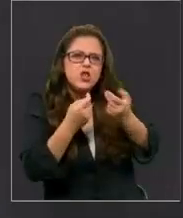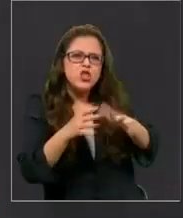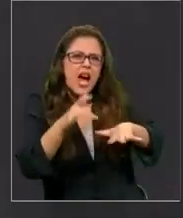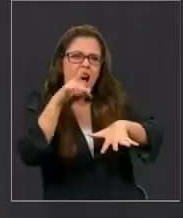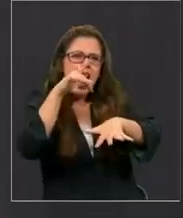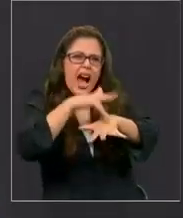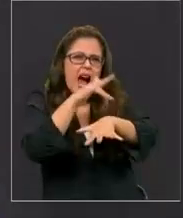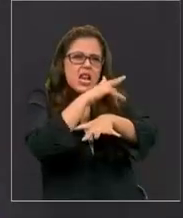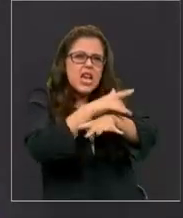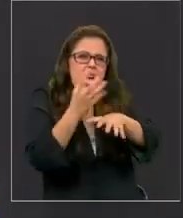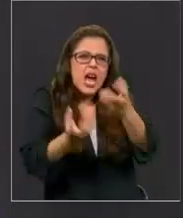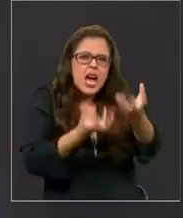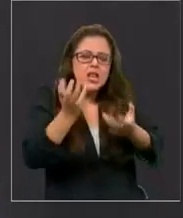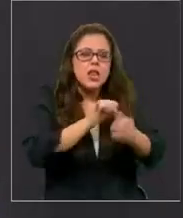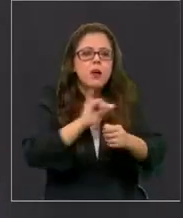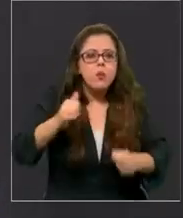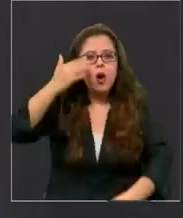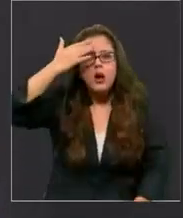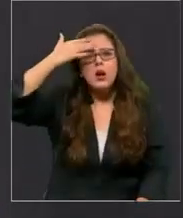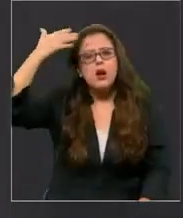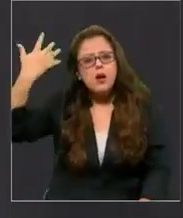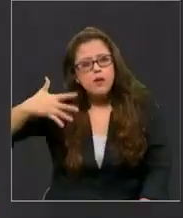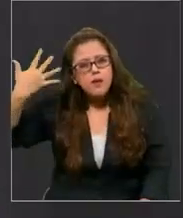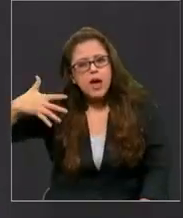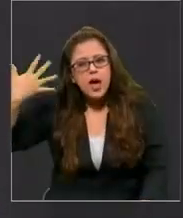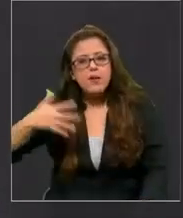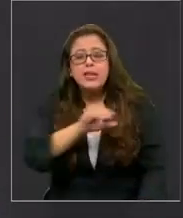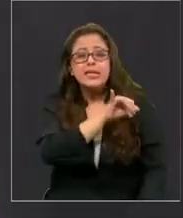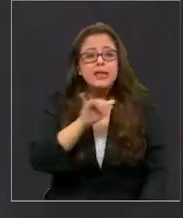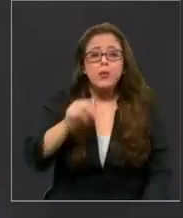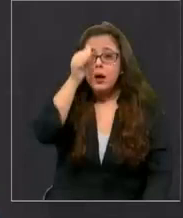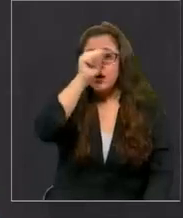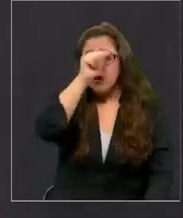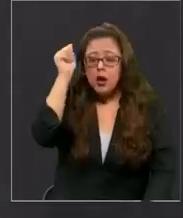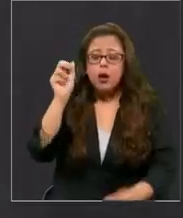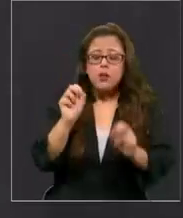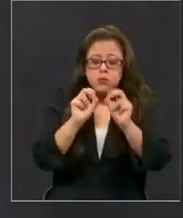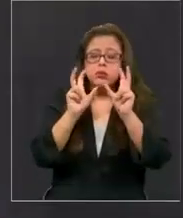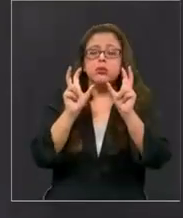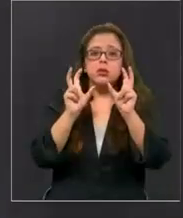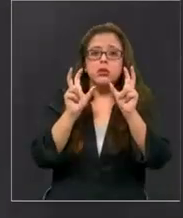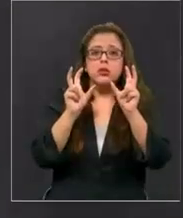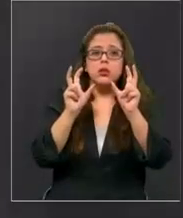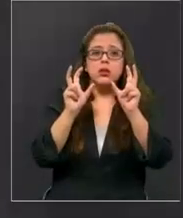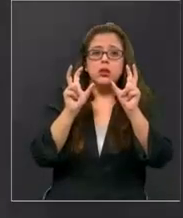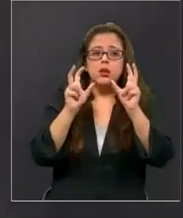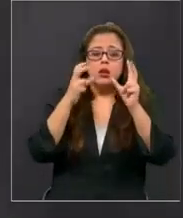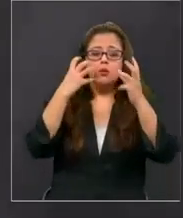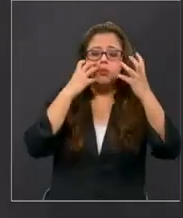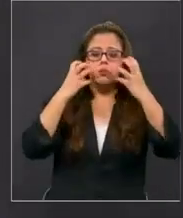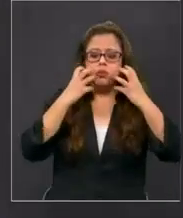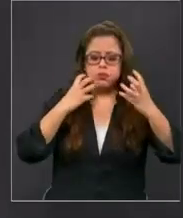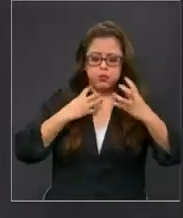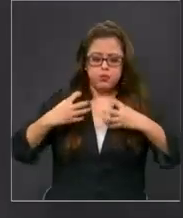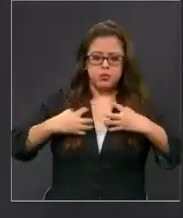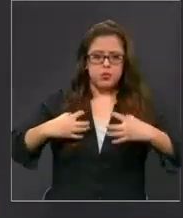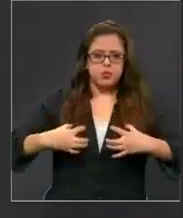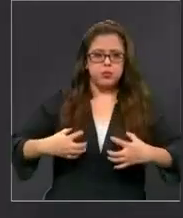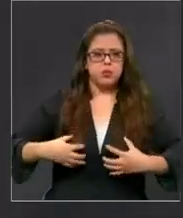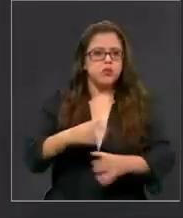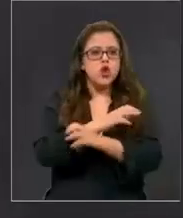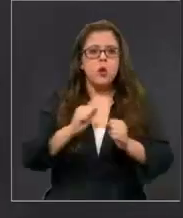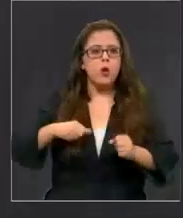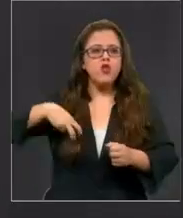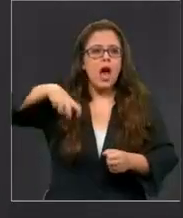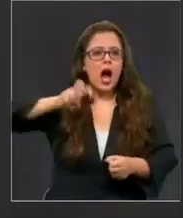fiebre y finalmente el día domingo el Emilio despierta lleno de manchas en el cuerpo y sin poder